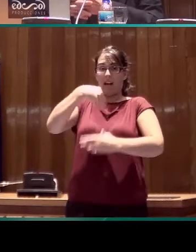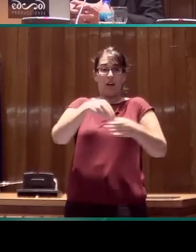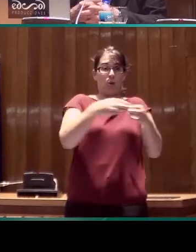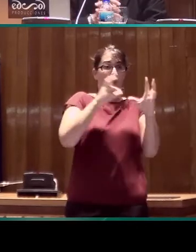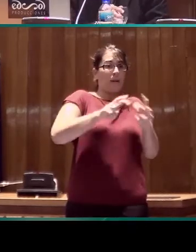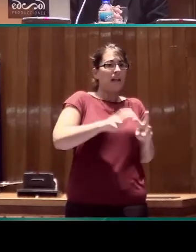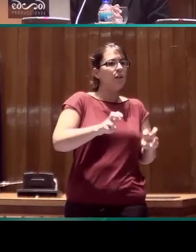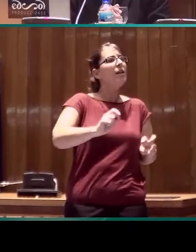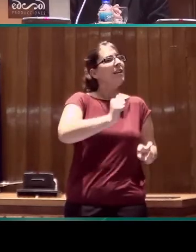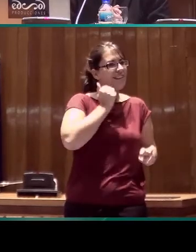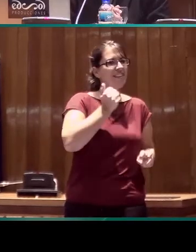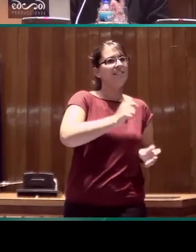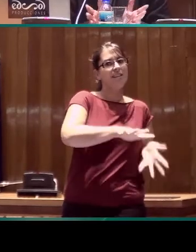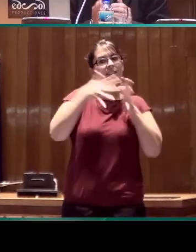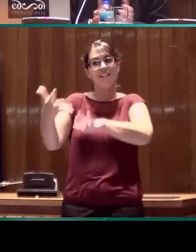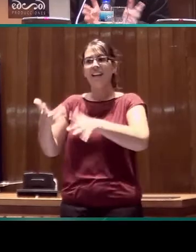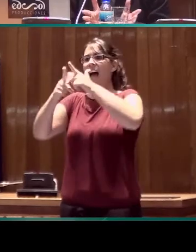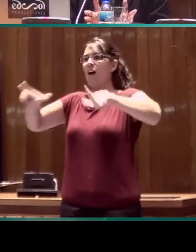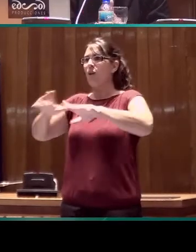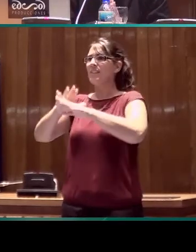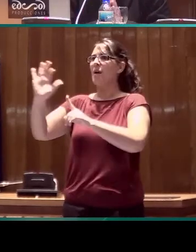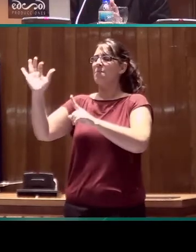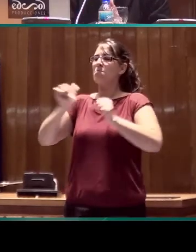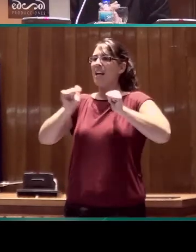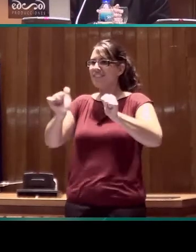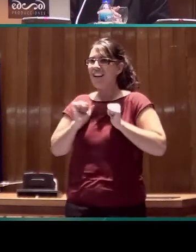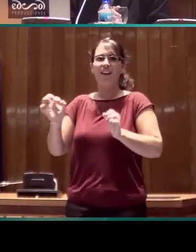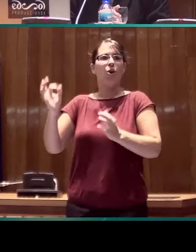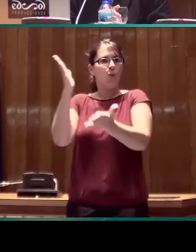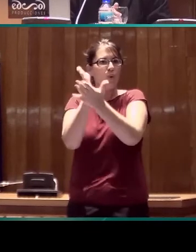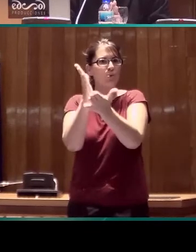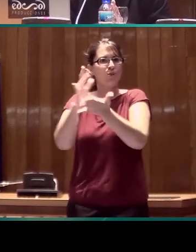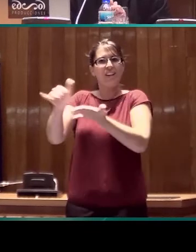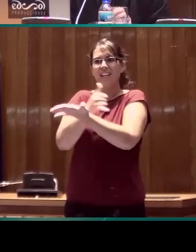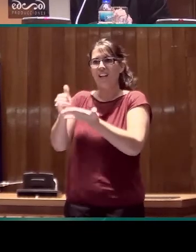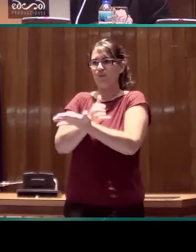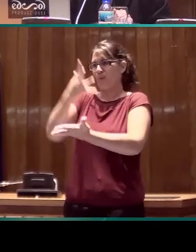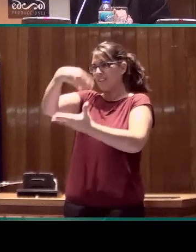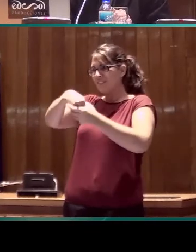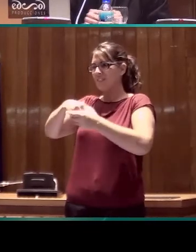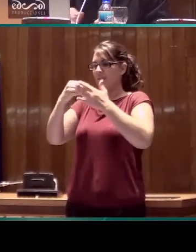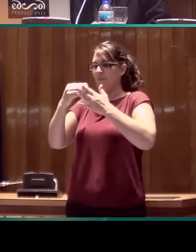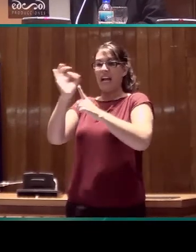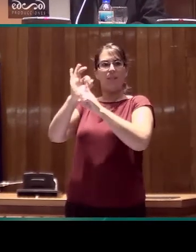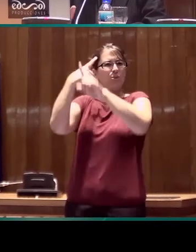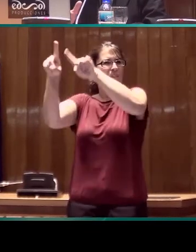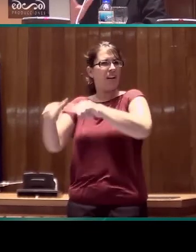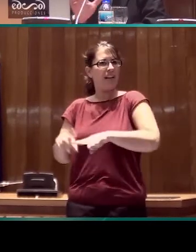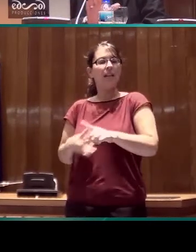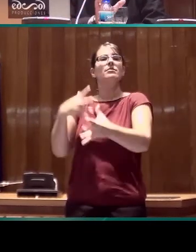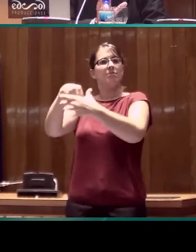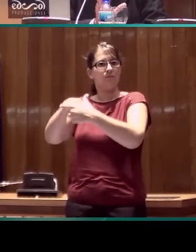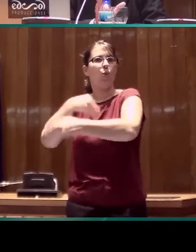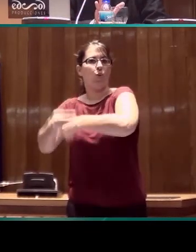llevarlo a las aulas del máster y de los cursos o de las asignaturas que tenemos en los distintos grados. El eje